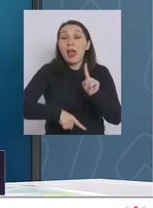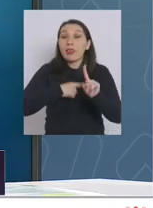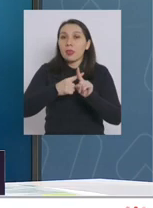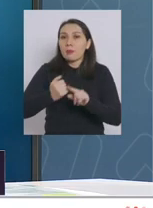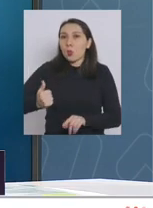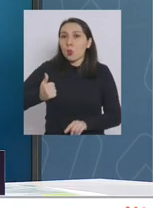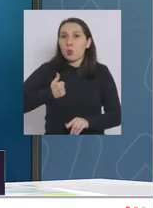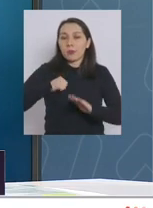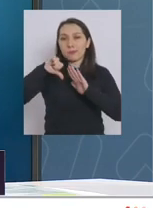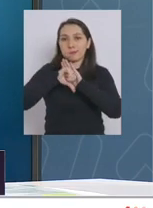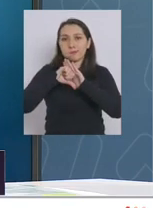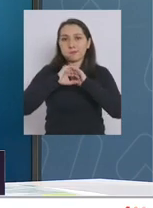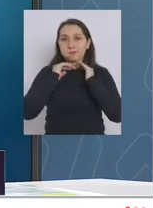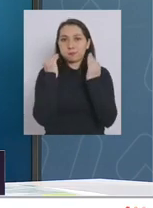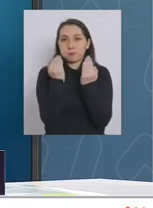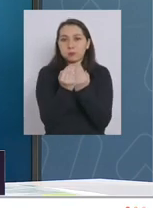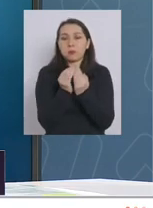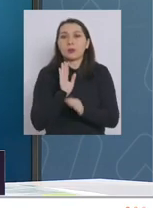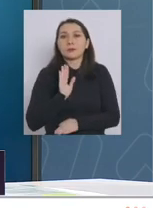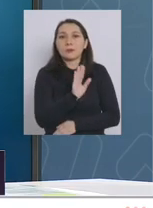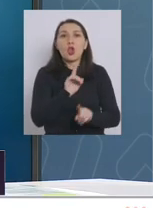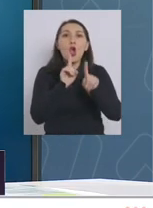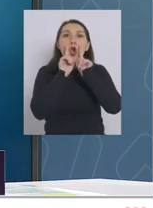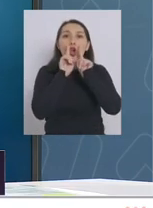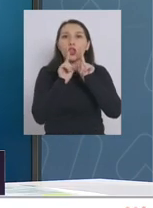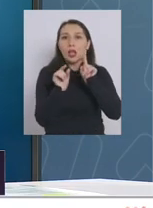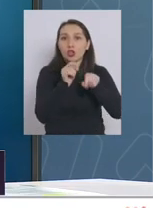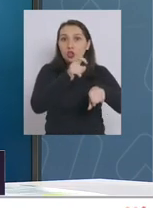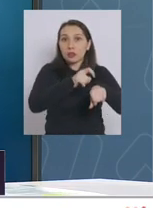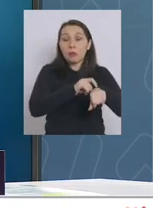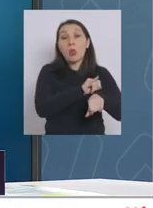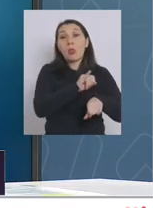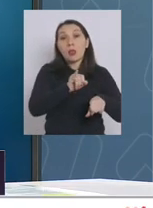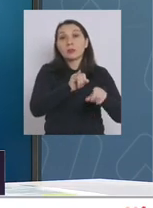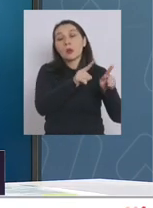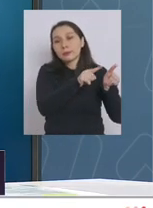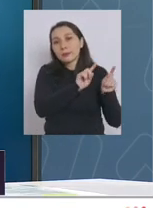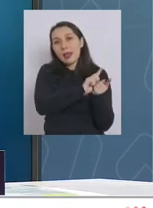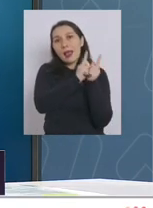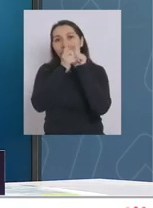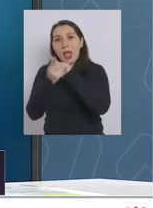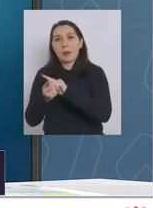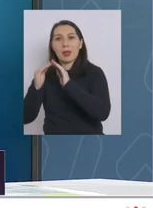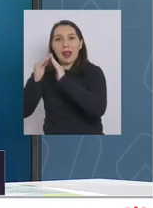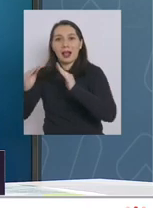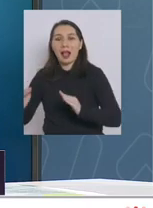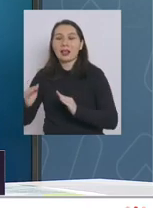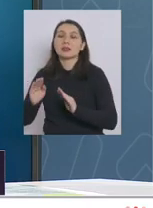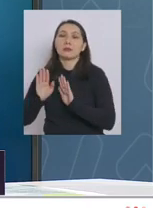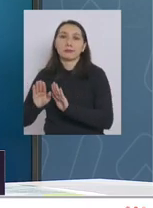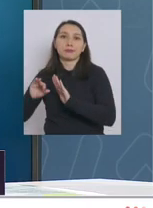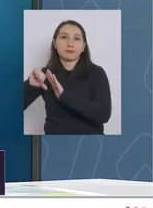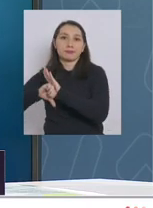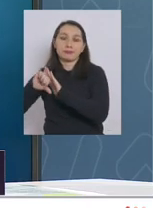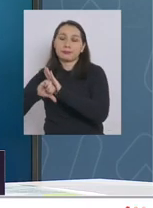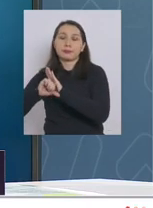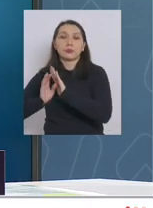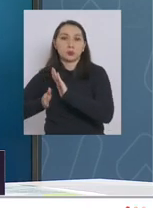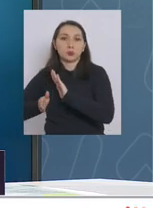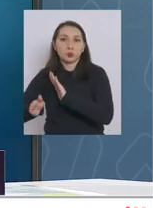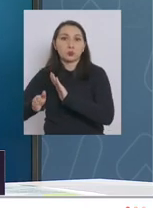cumplir una cuarentena en un hotel de tránsito para luego continuar esta cuarentena en su domicilio. Se